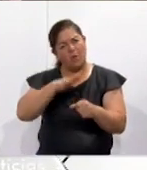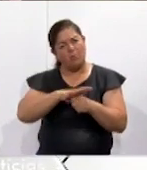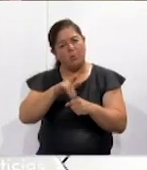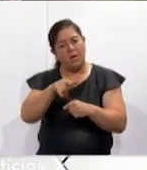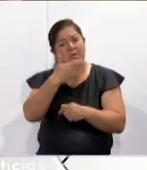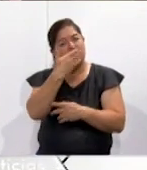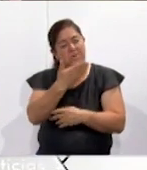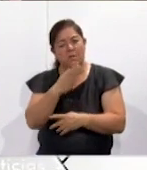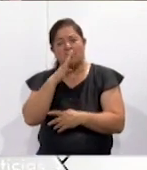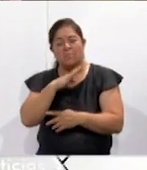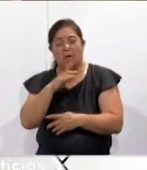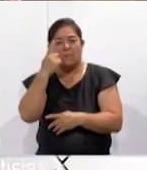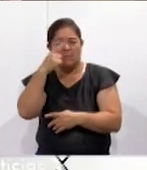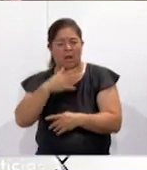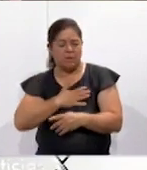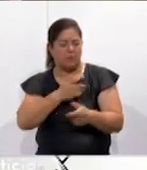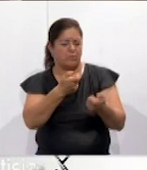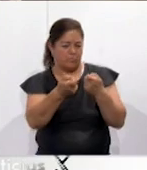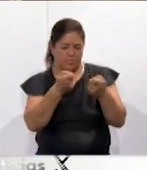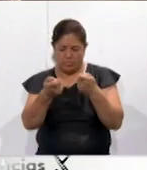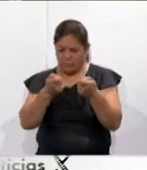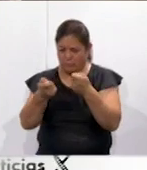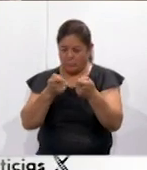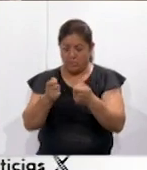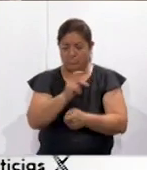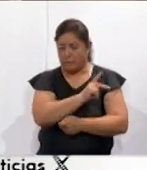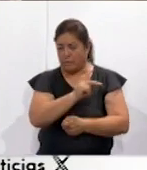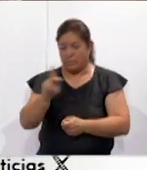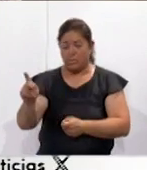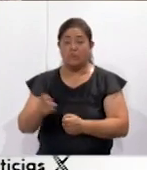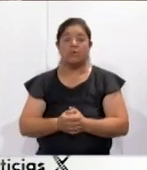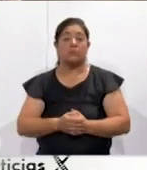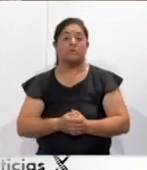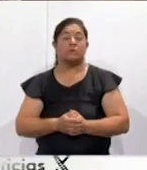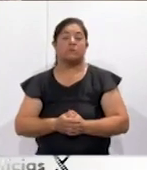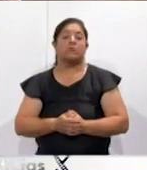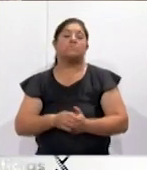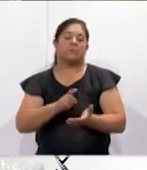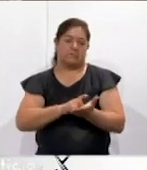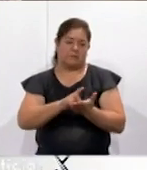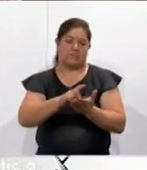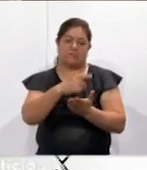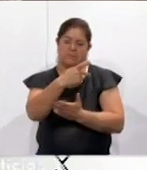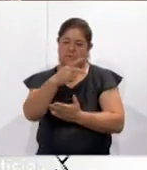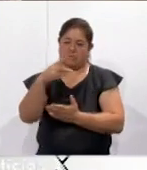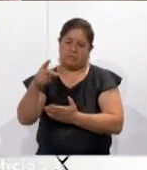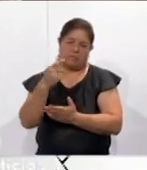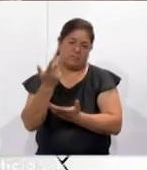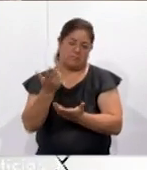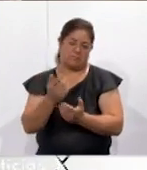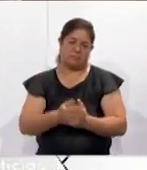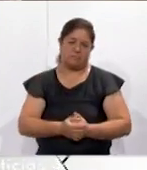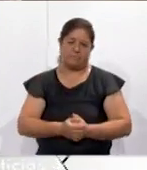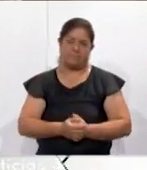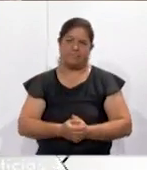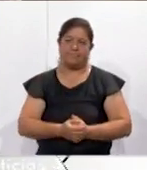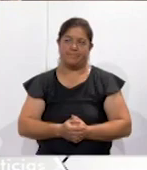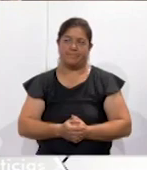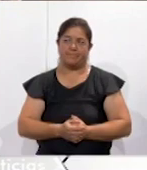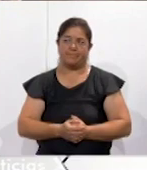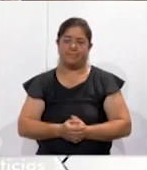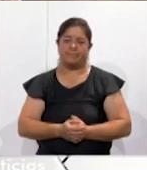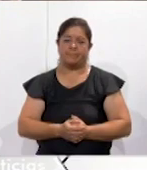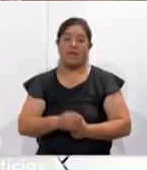podamos implementar medidas y acciones respecto de cómo podemos socializar este derecho con estos niños. Bien, también comisionada,